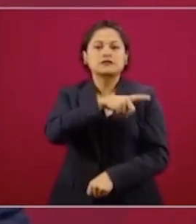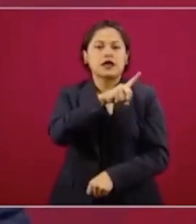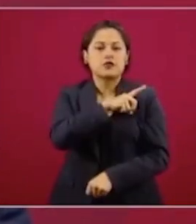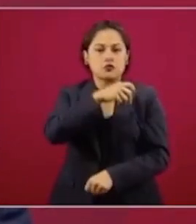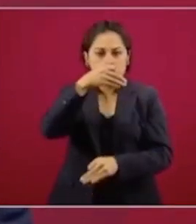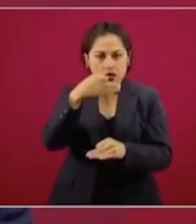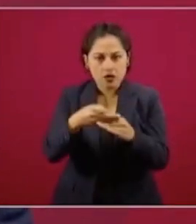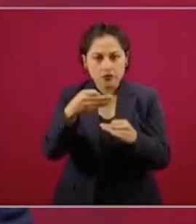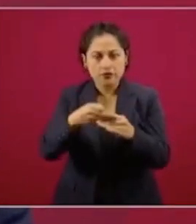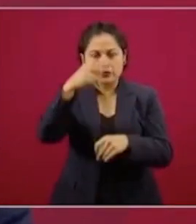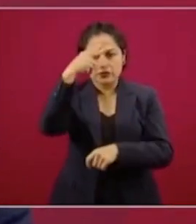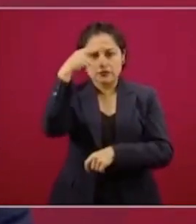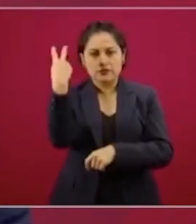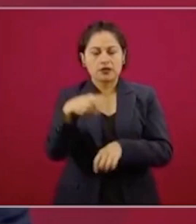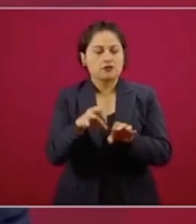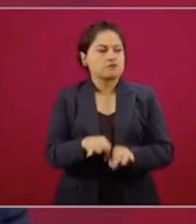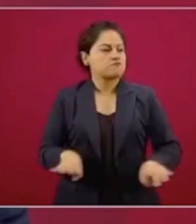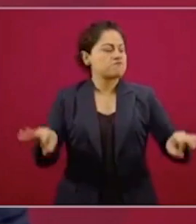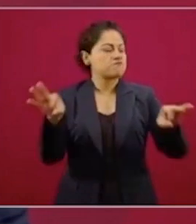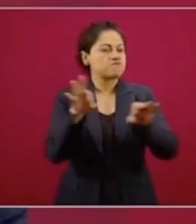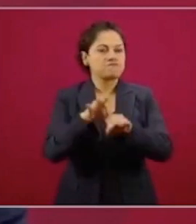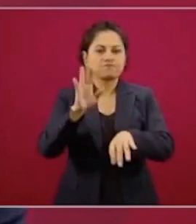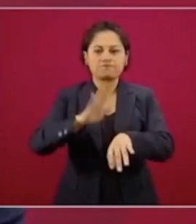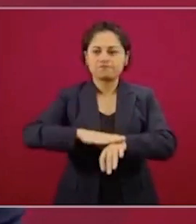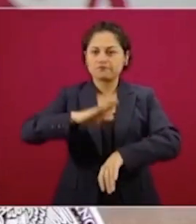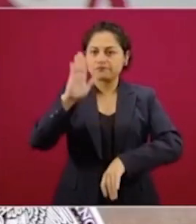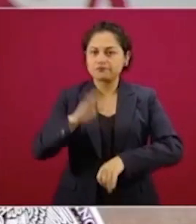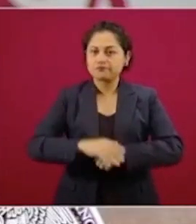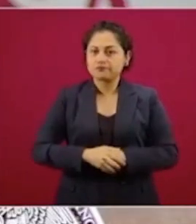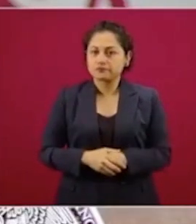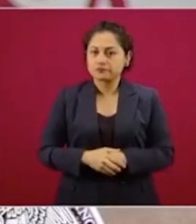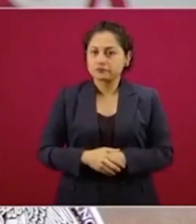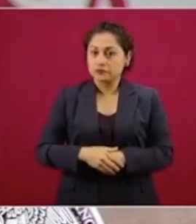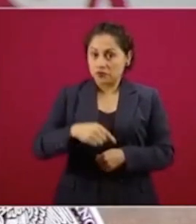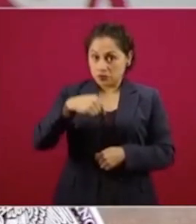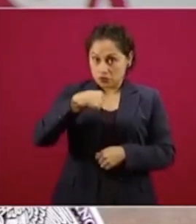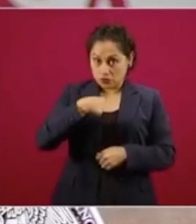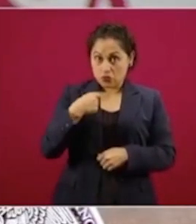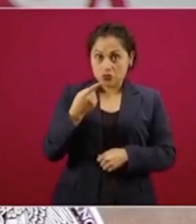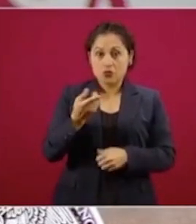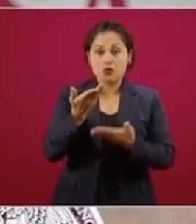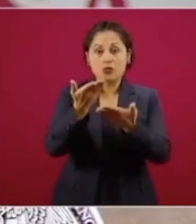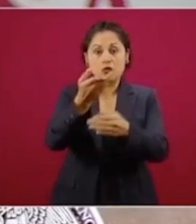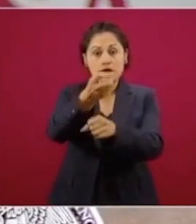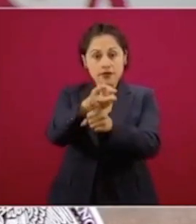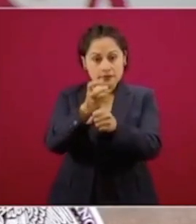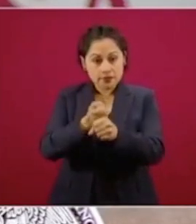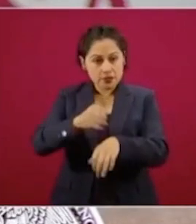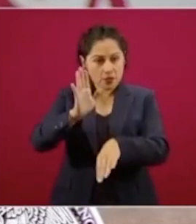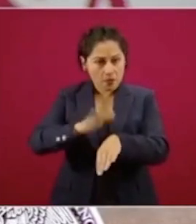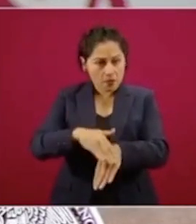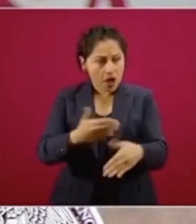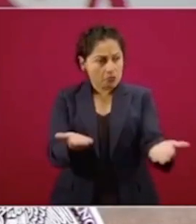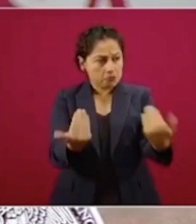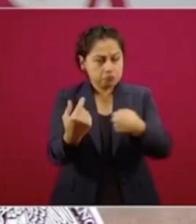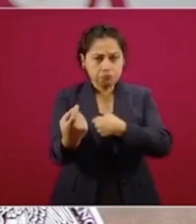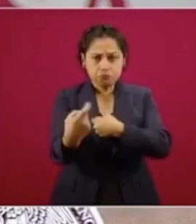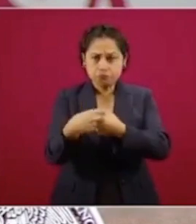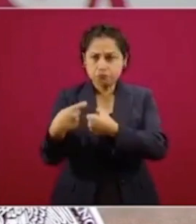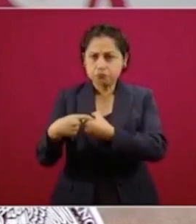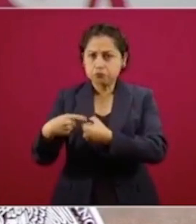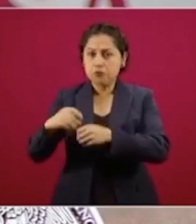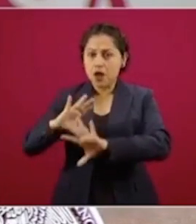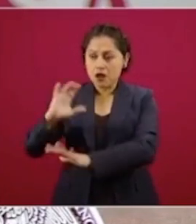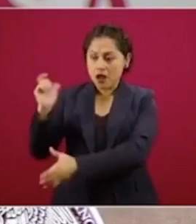para México. Y yo los invito desde aquí a que esta iniciativa se consolide con más donativos. Como ya decían, tenemos 900 millones de pesos,